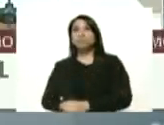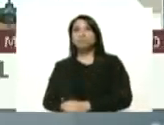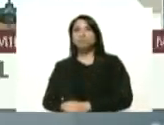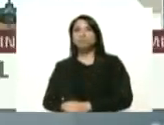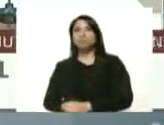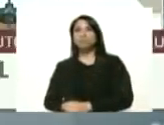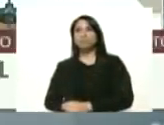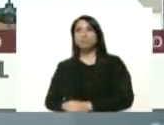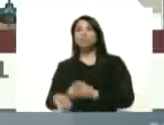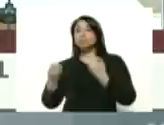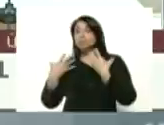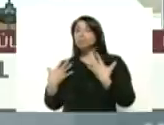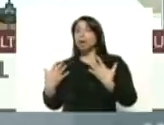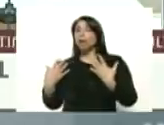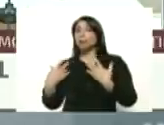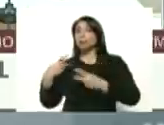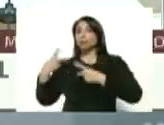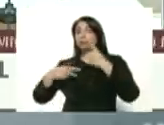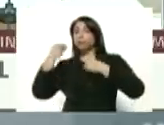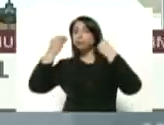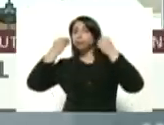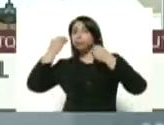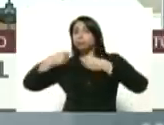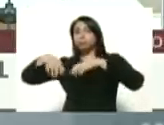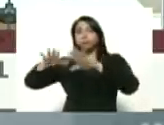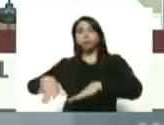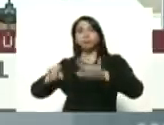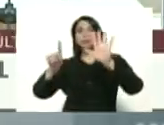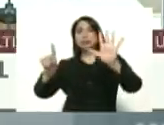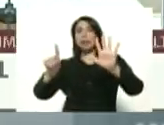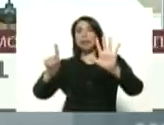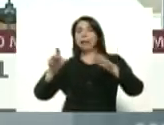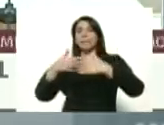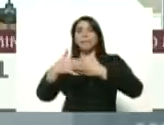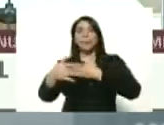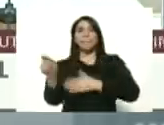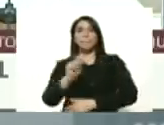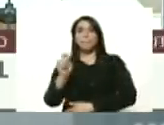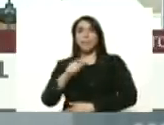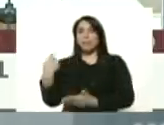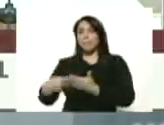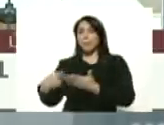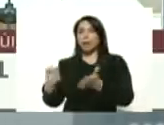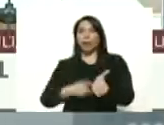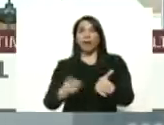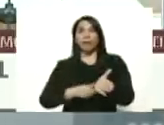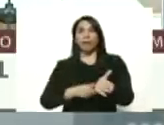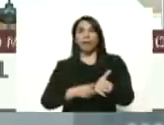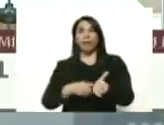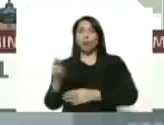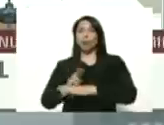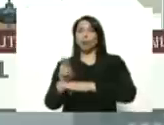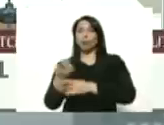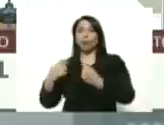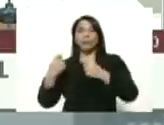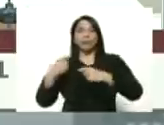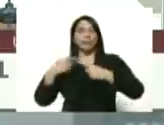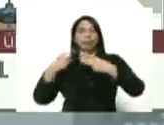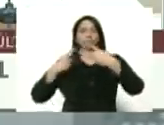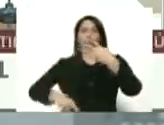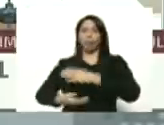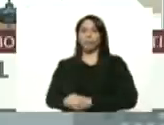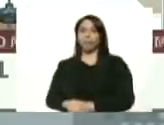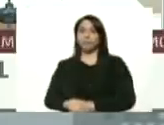estaba bien previsto se suspendió durante seis meses el pago de arrendamientos de inmuebles de uso comercial etcétera etcétera